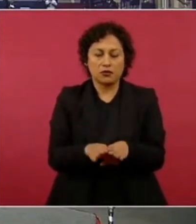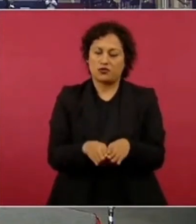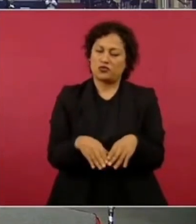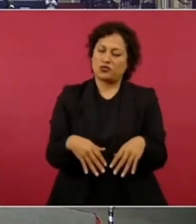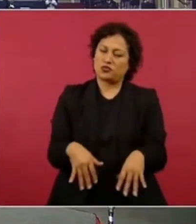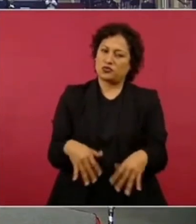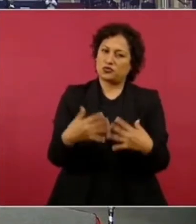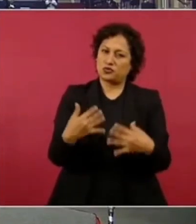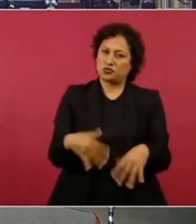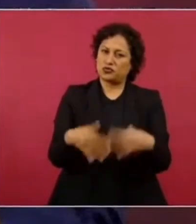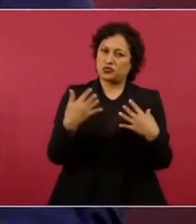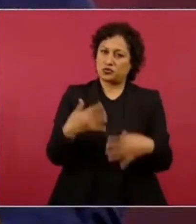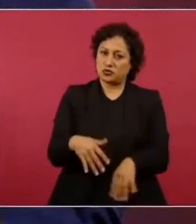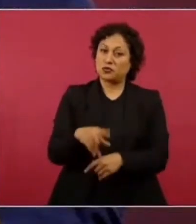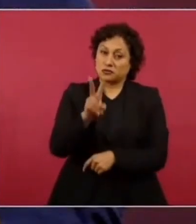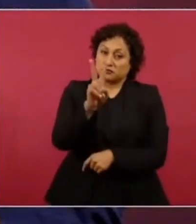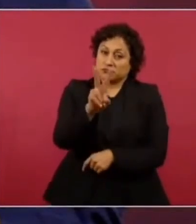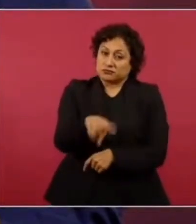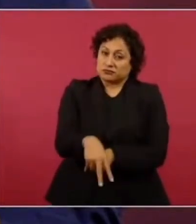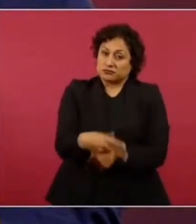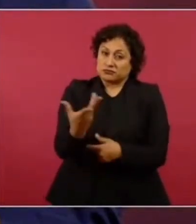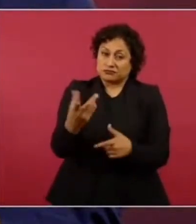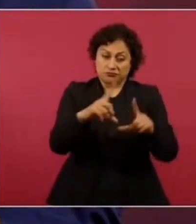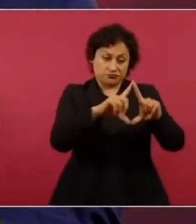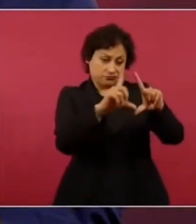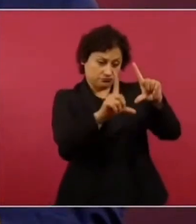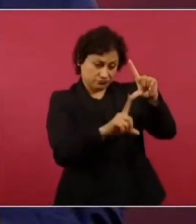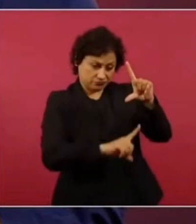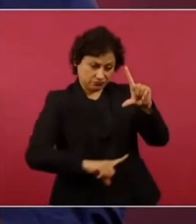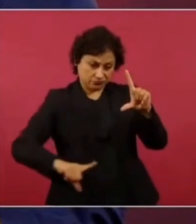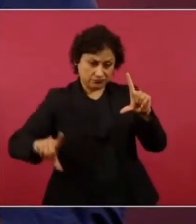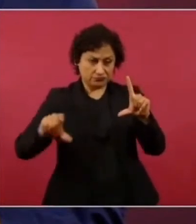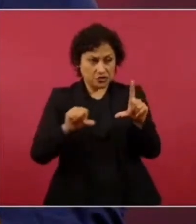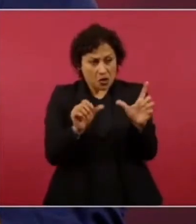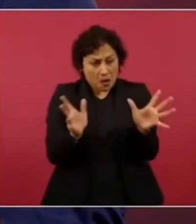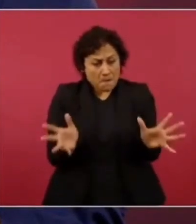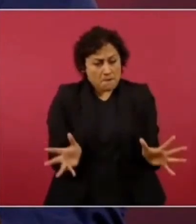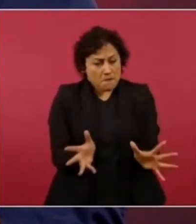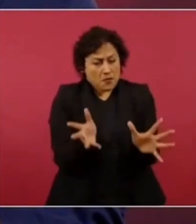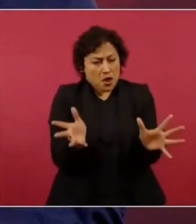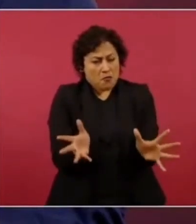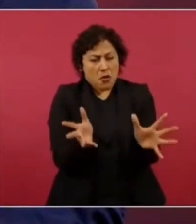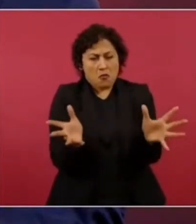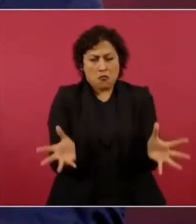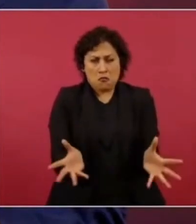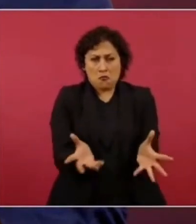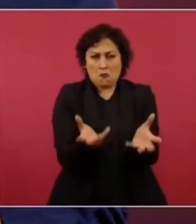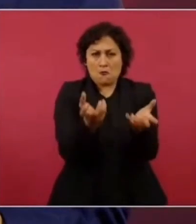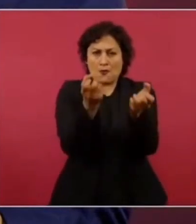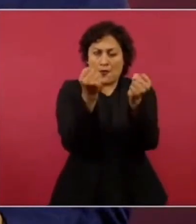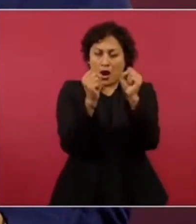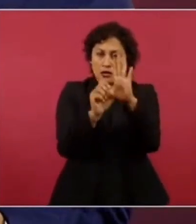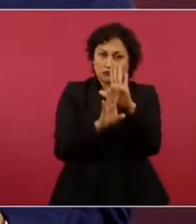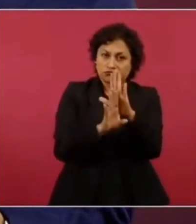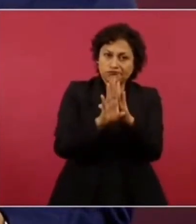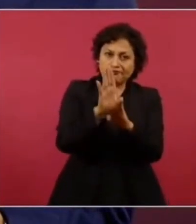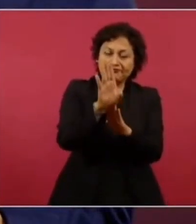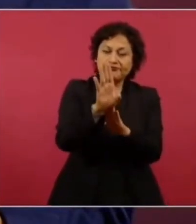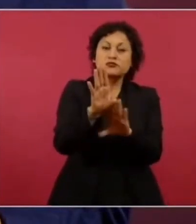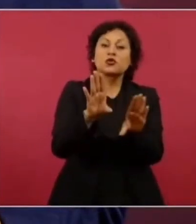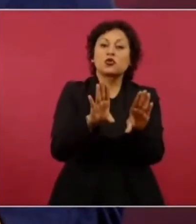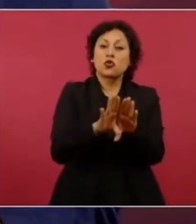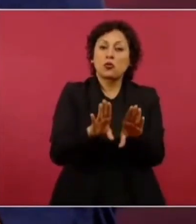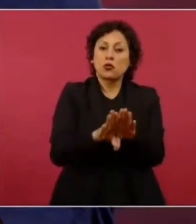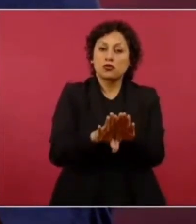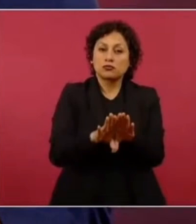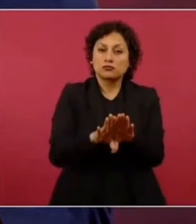en este propósito de sacar a nuestro querido México adelante y a su pueblo ha sido el no